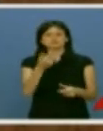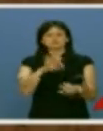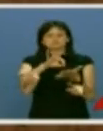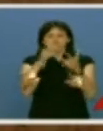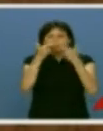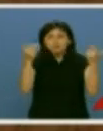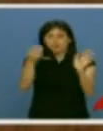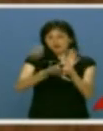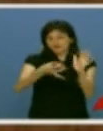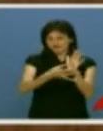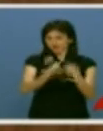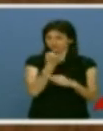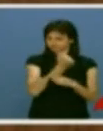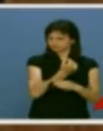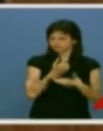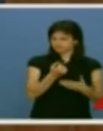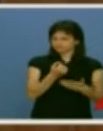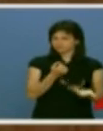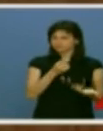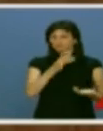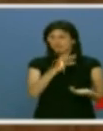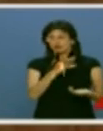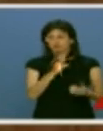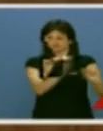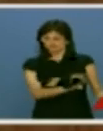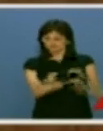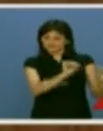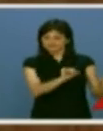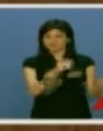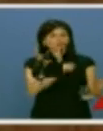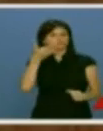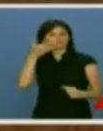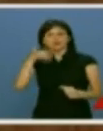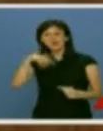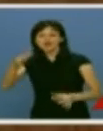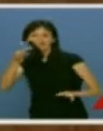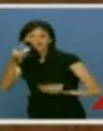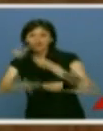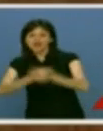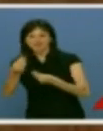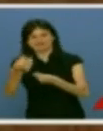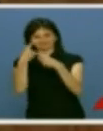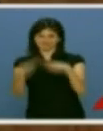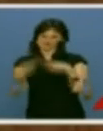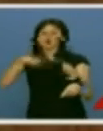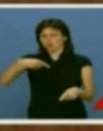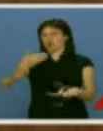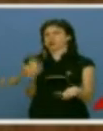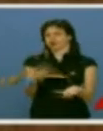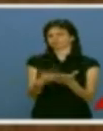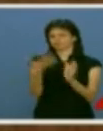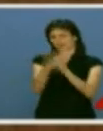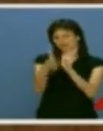públicos de calidad, pero una cosa es decirlo porque tiene prestigio social y otra cosa es hacerlo, como demostraré más tarde. Fíjese,